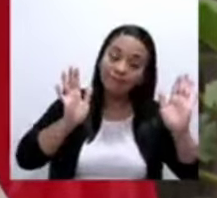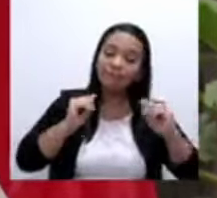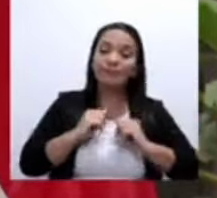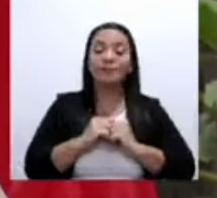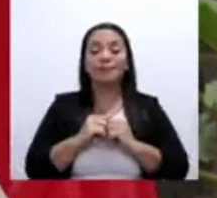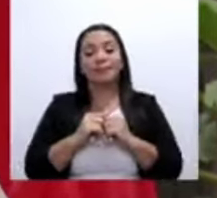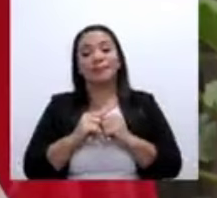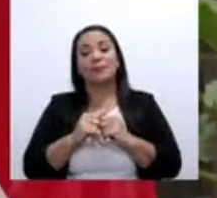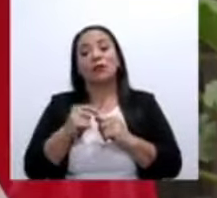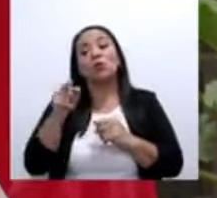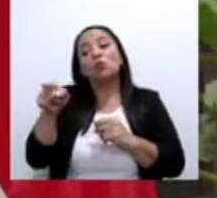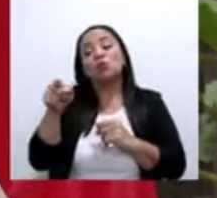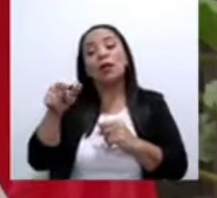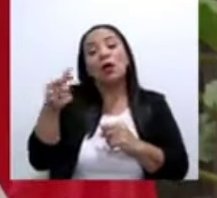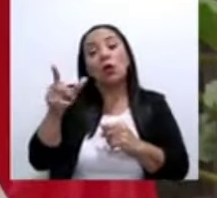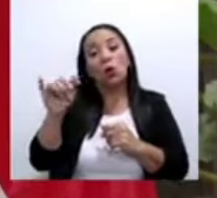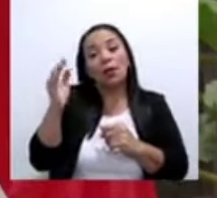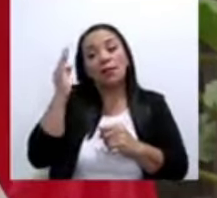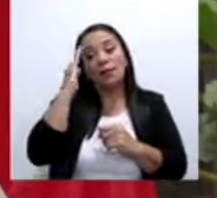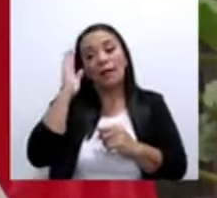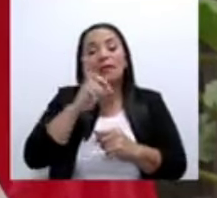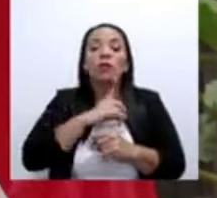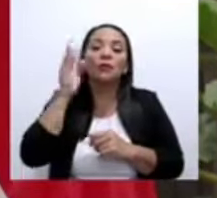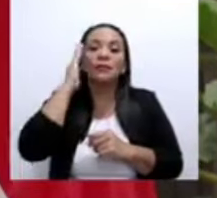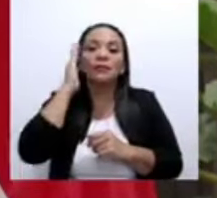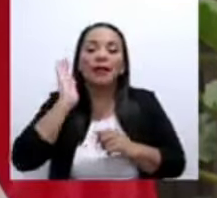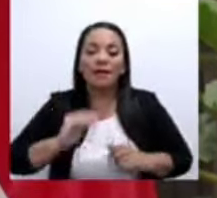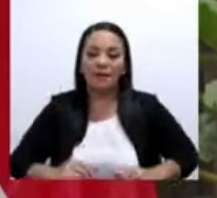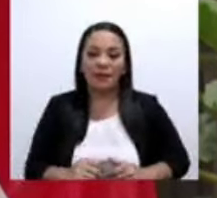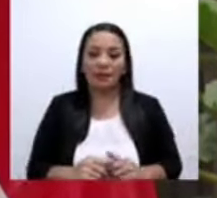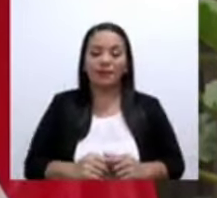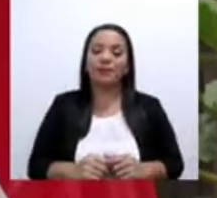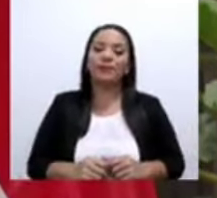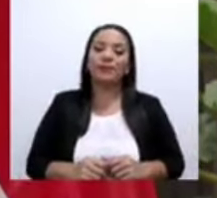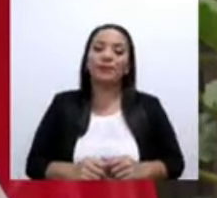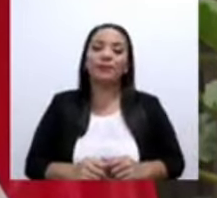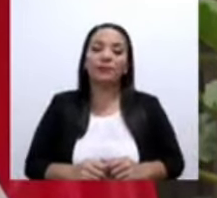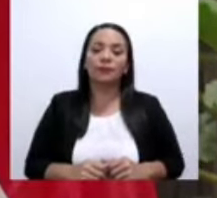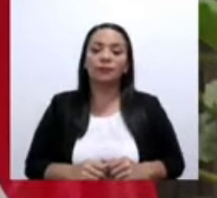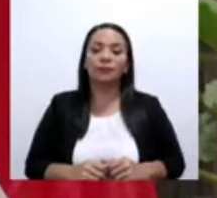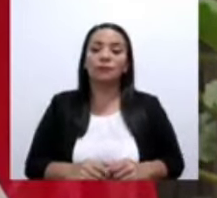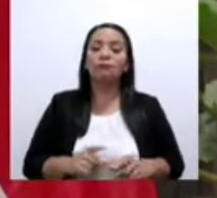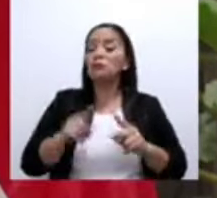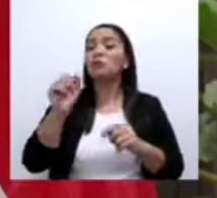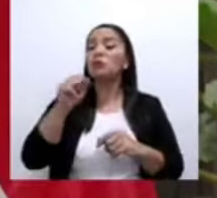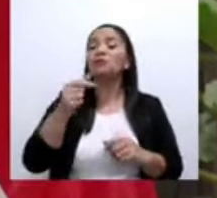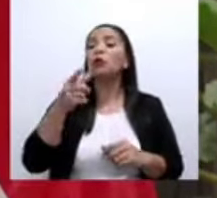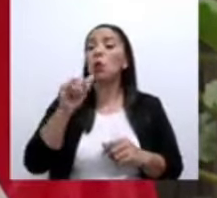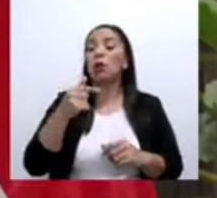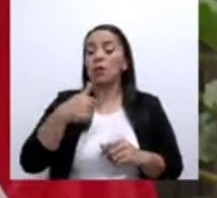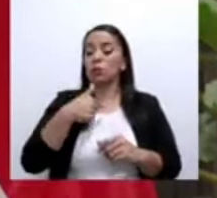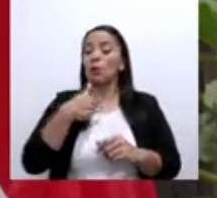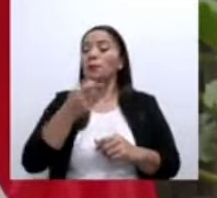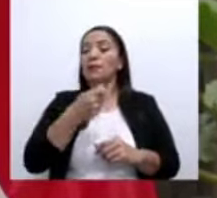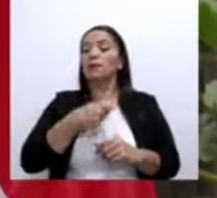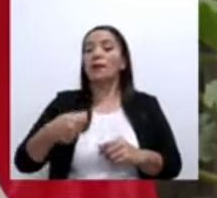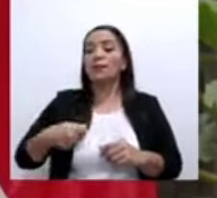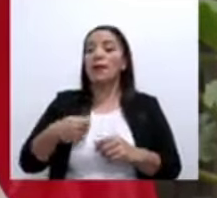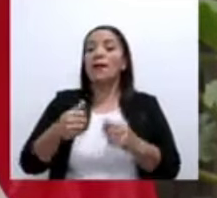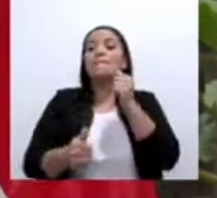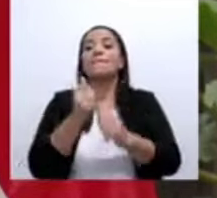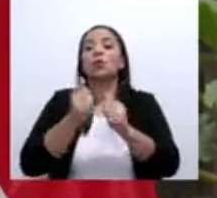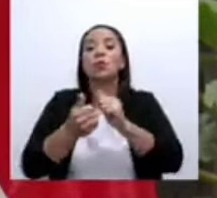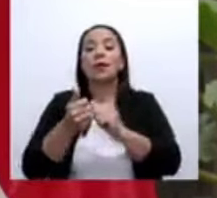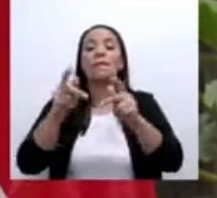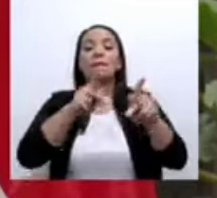usted y Dios lo saben. Pero sí, doña Gloria, este presidente y la mayoría del pueblo de